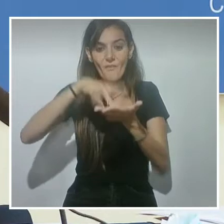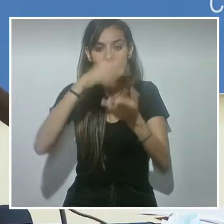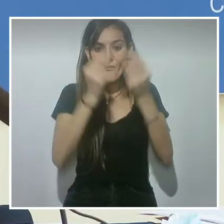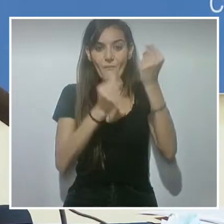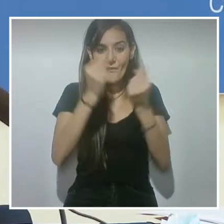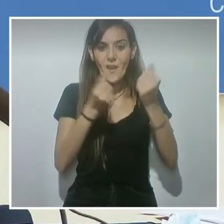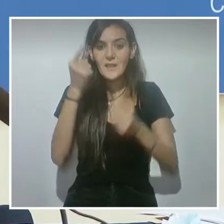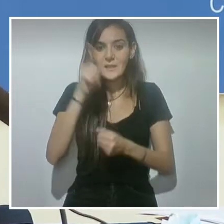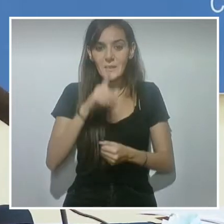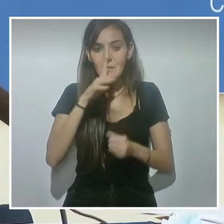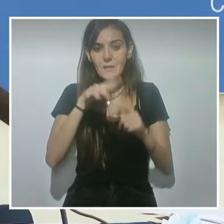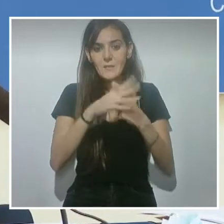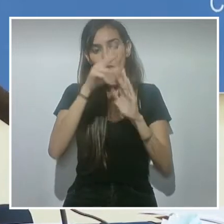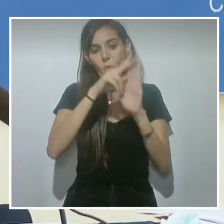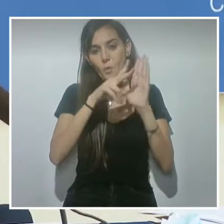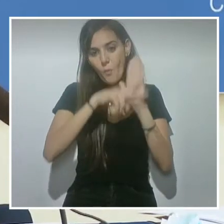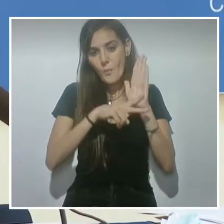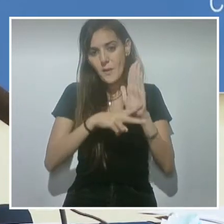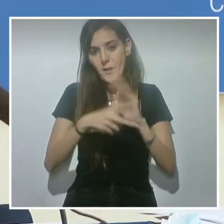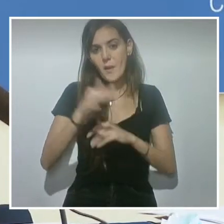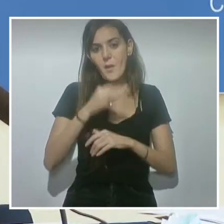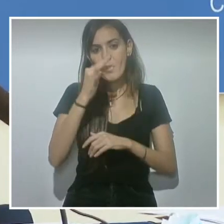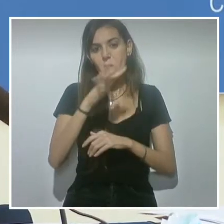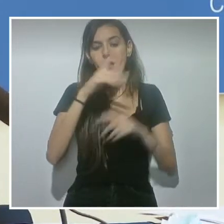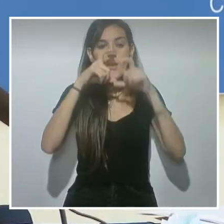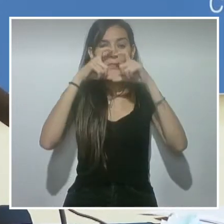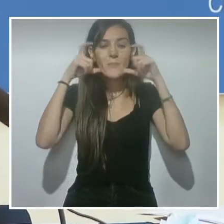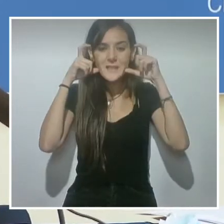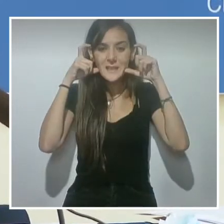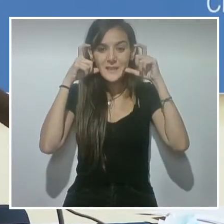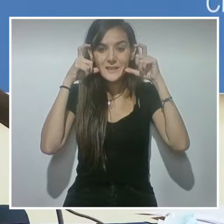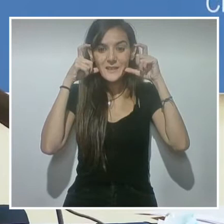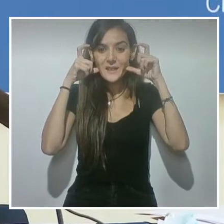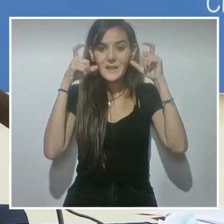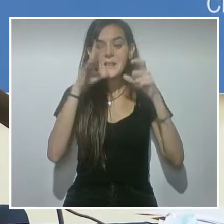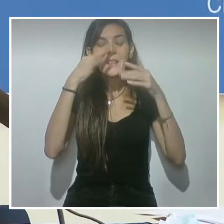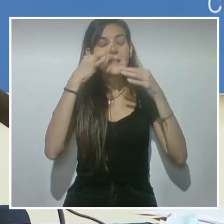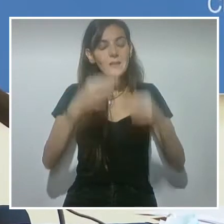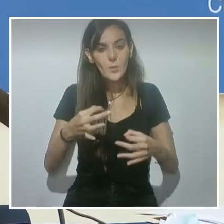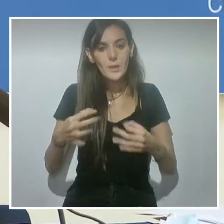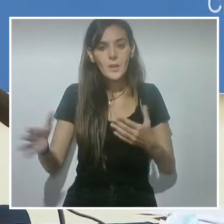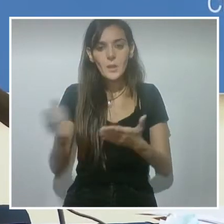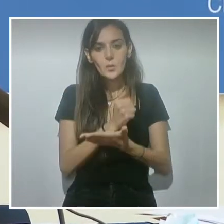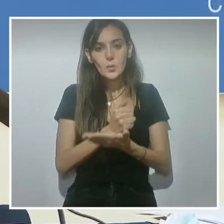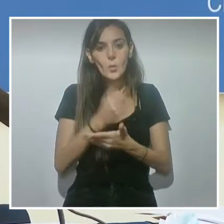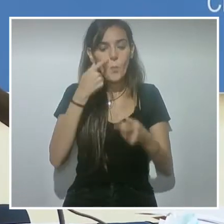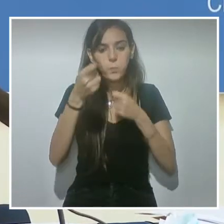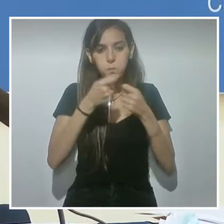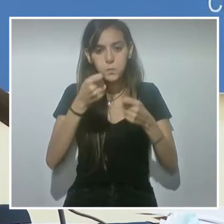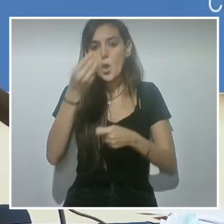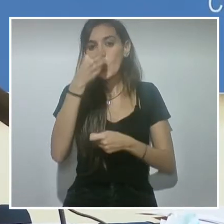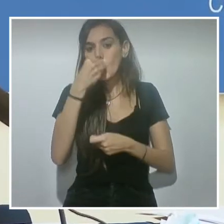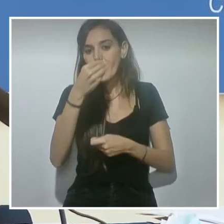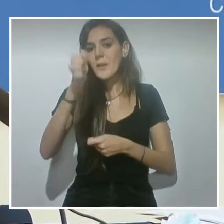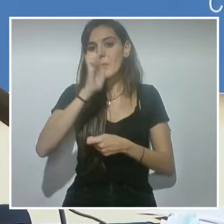con medidas de mascarilla, con medidas de seguridad, con prohibición de comer y beber mientras